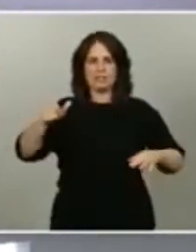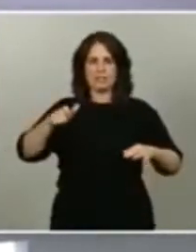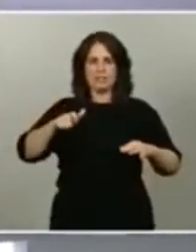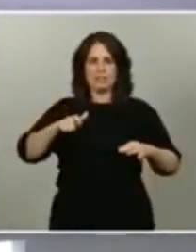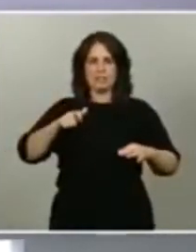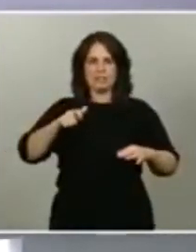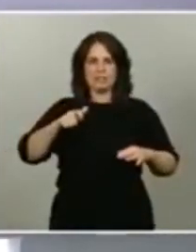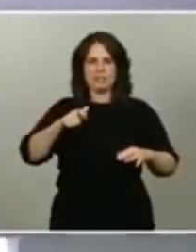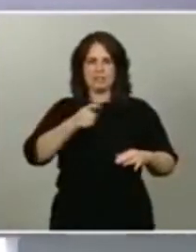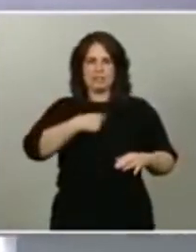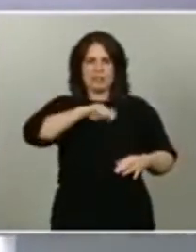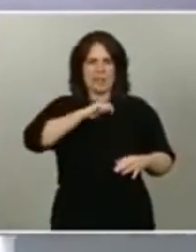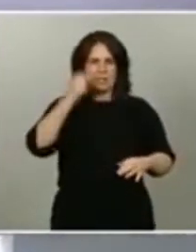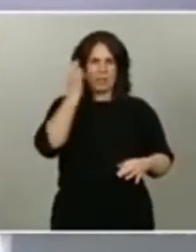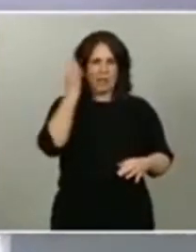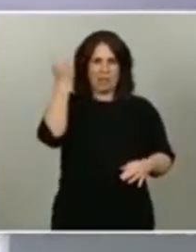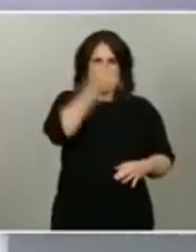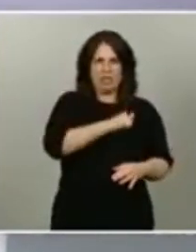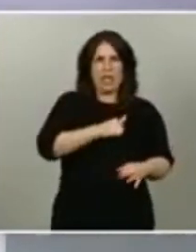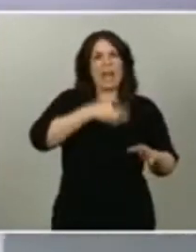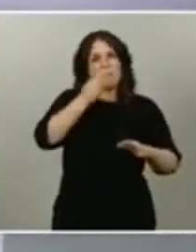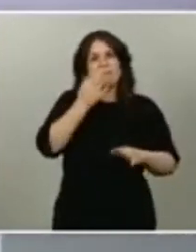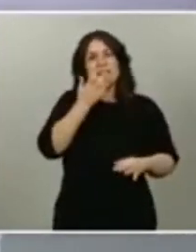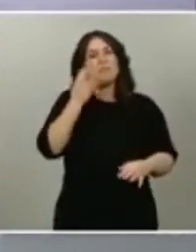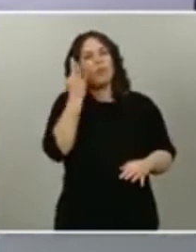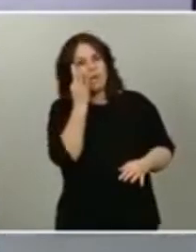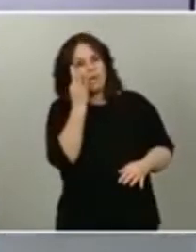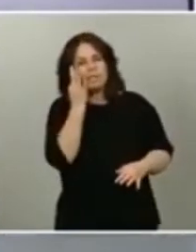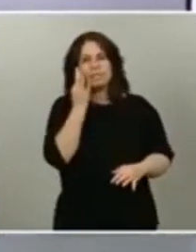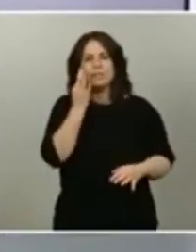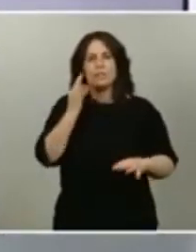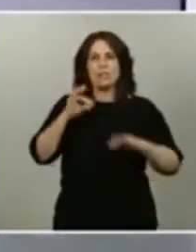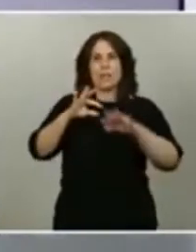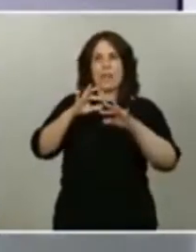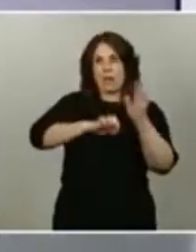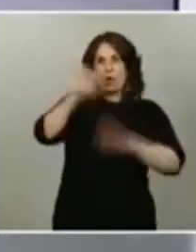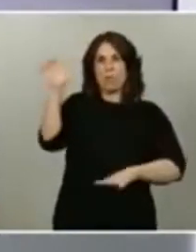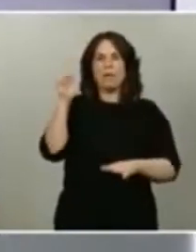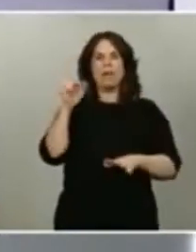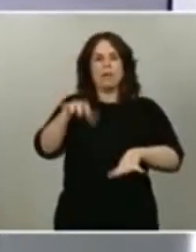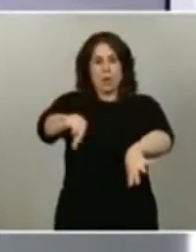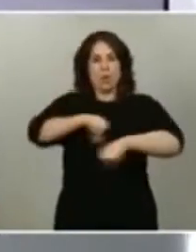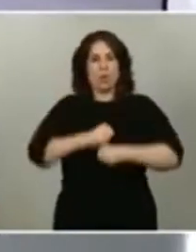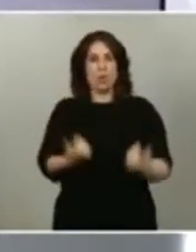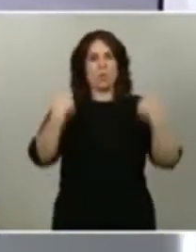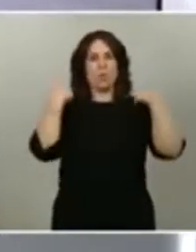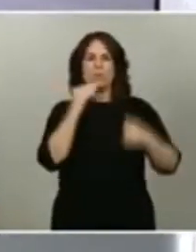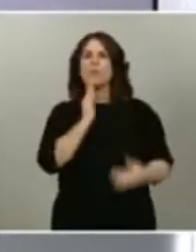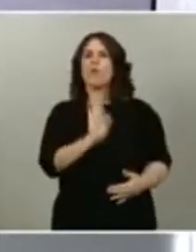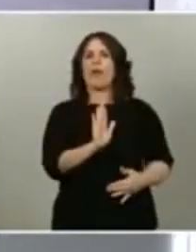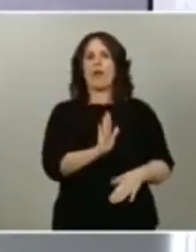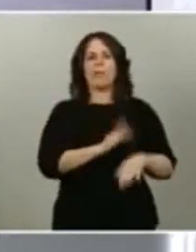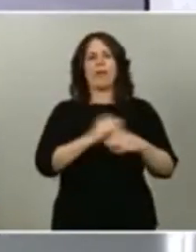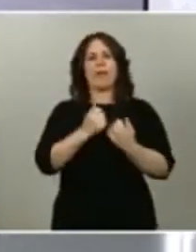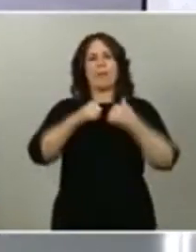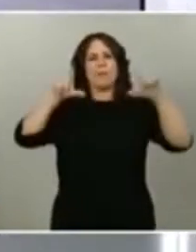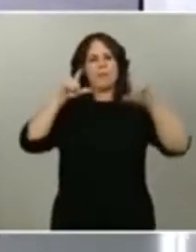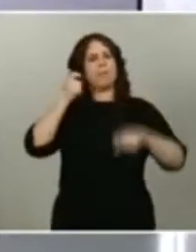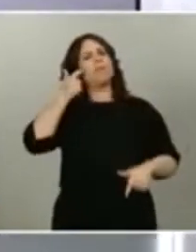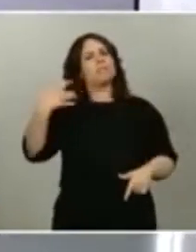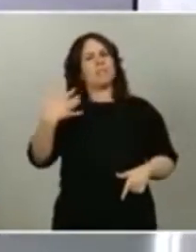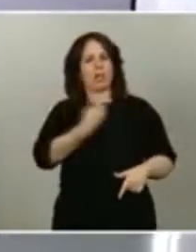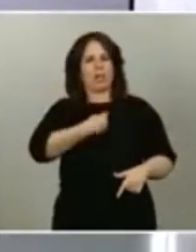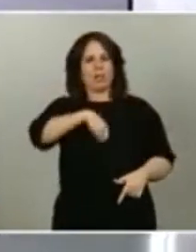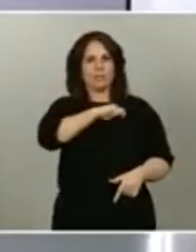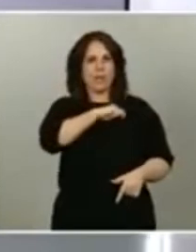si son además mujeres ocupen posiciones de relevancia mucho mejor para el prestigio de nuestro país y mucho mejor también para